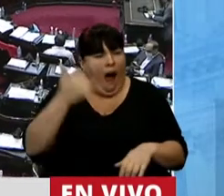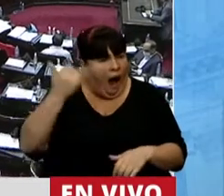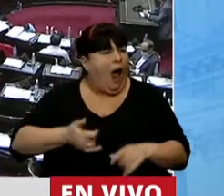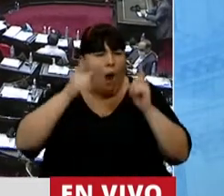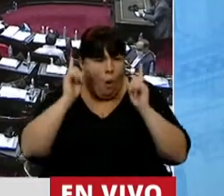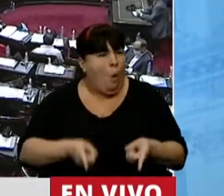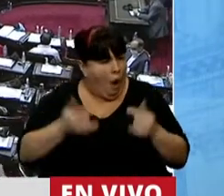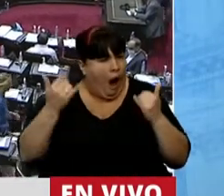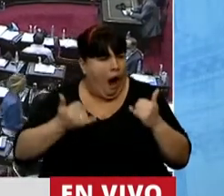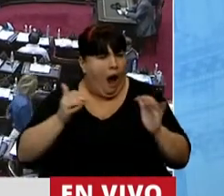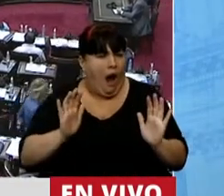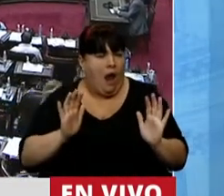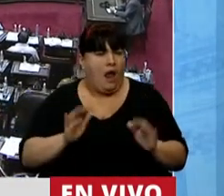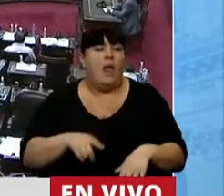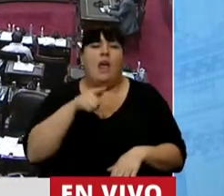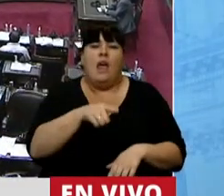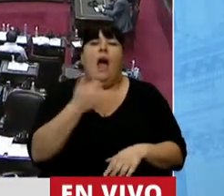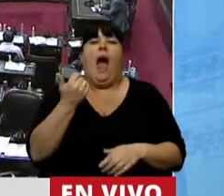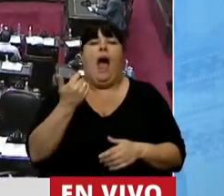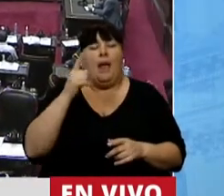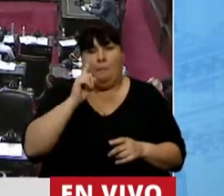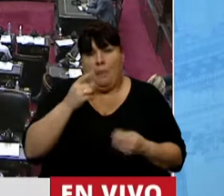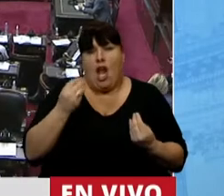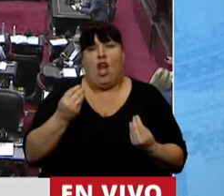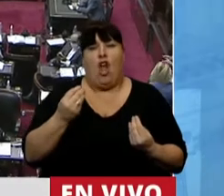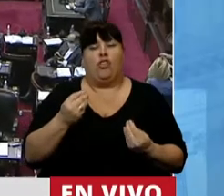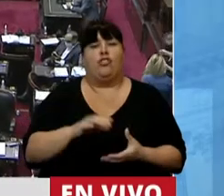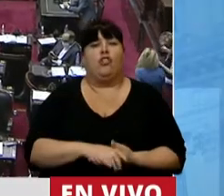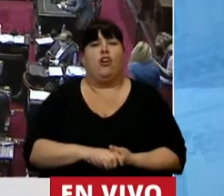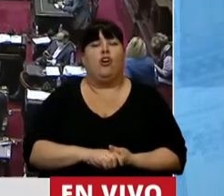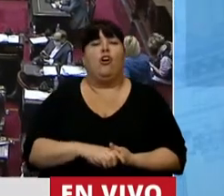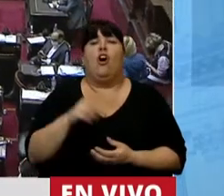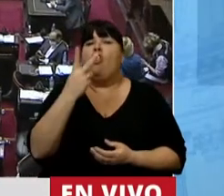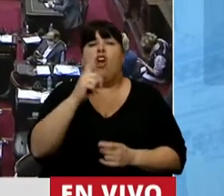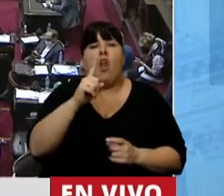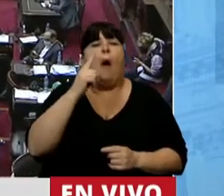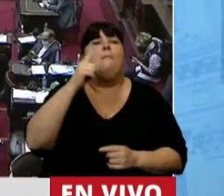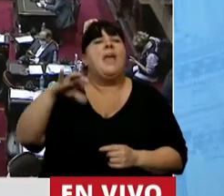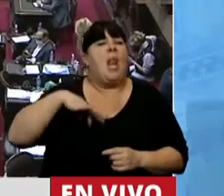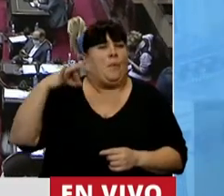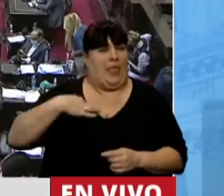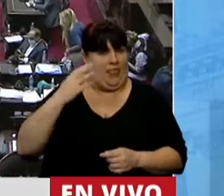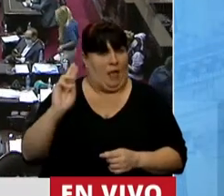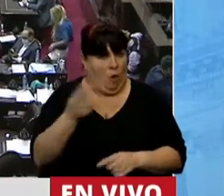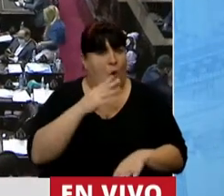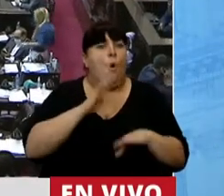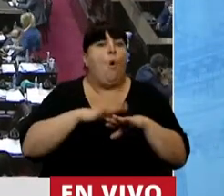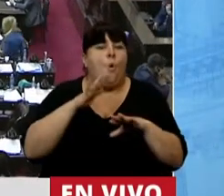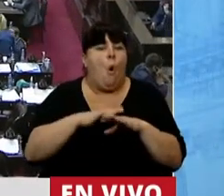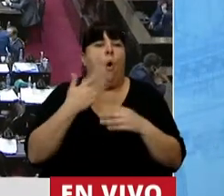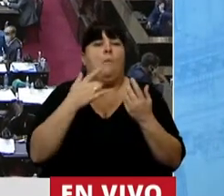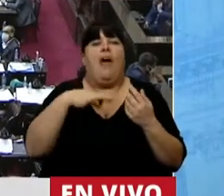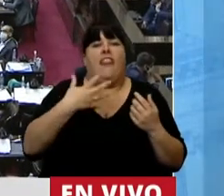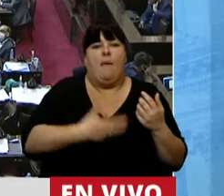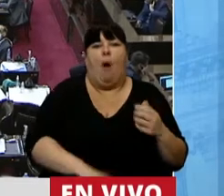existe, de hecho, en la que se ponen en juego no dos, sino miles de vidas, empujadas a la